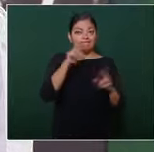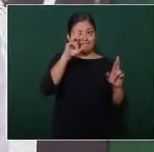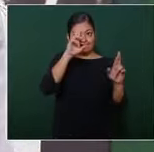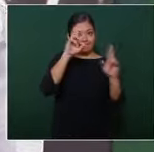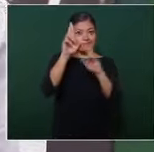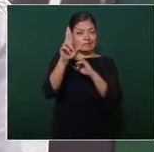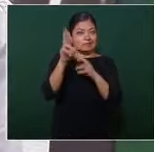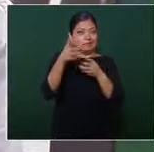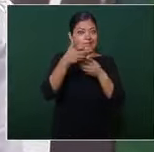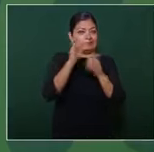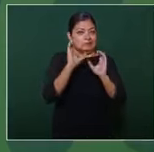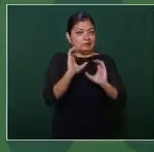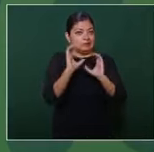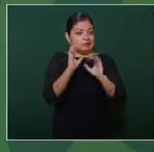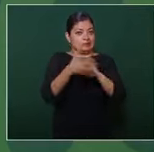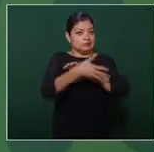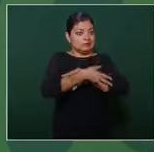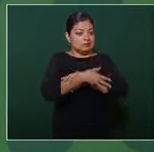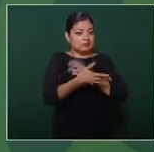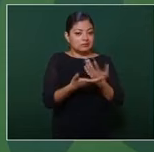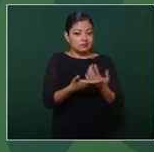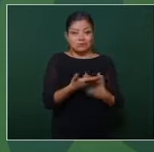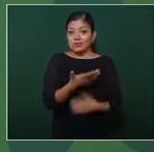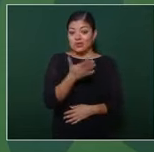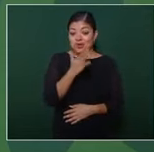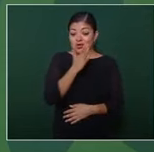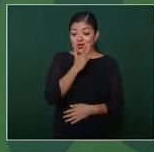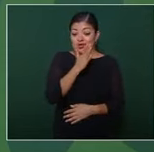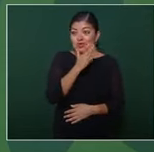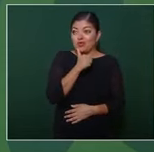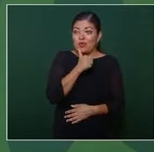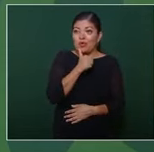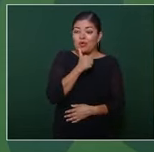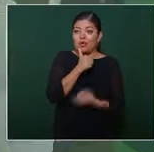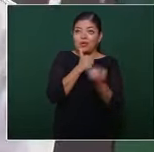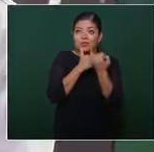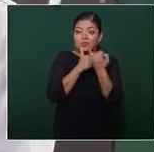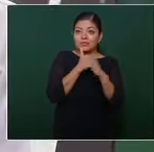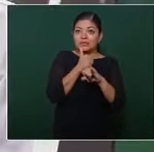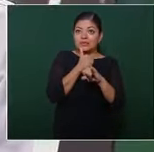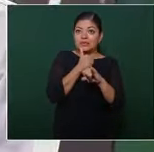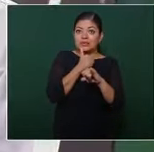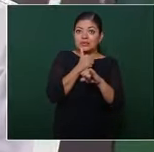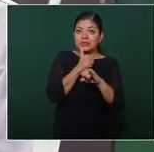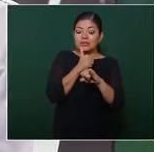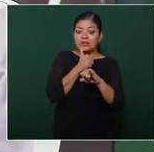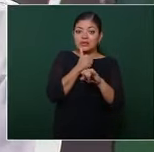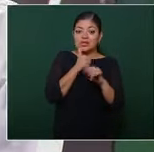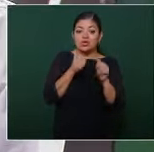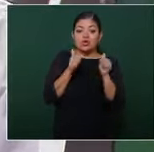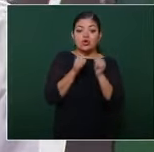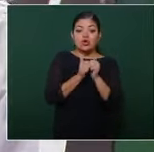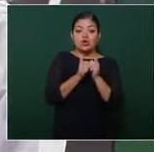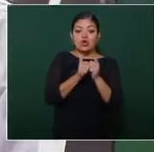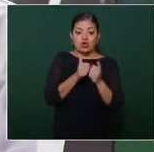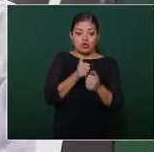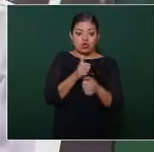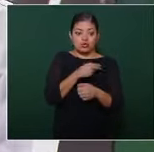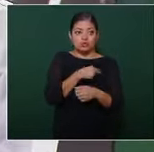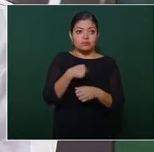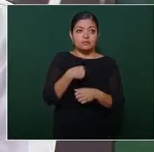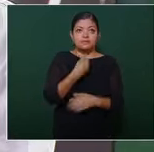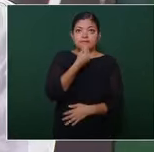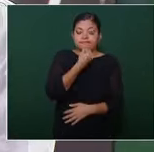puede ser que esa relación sea a costa de nuestra dignidad